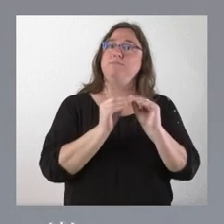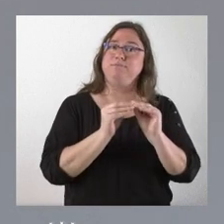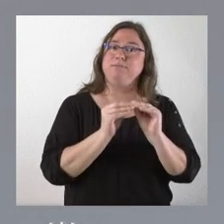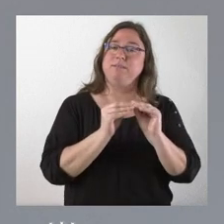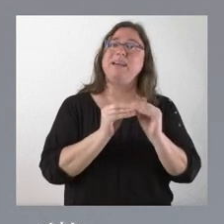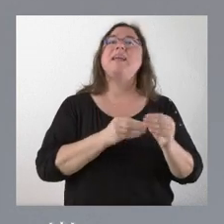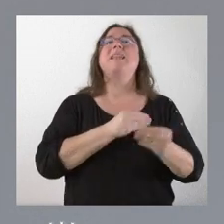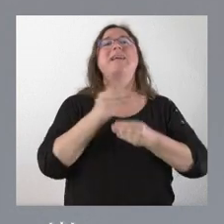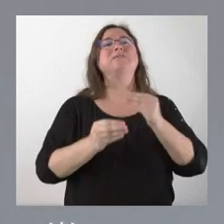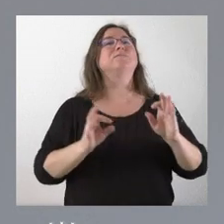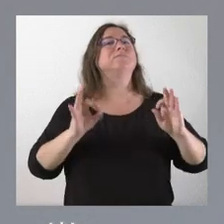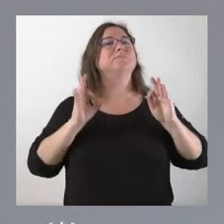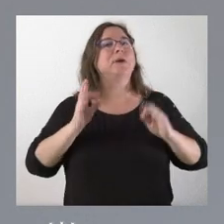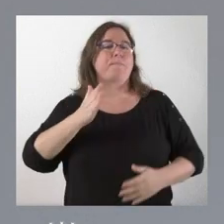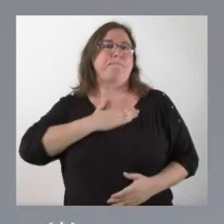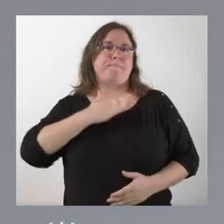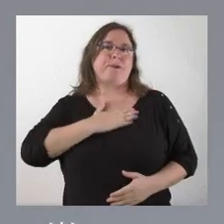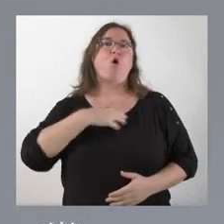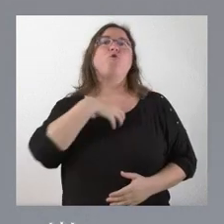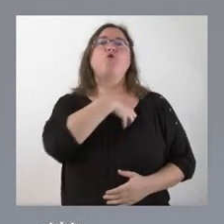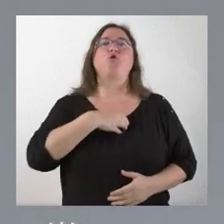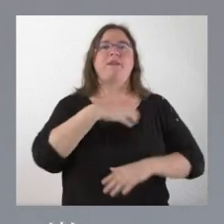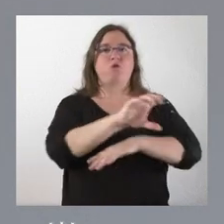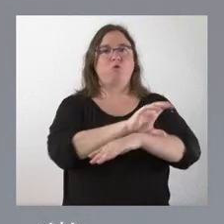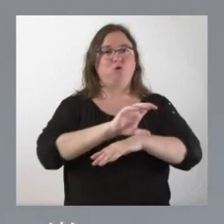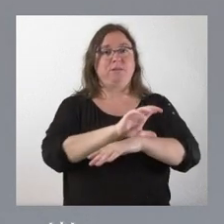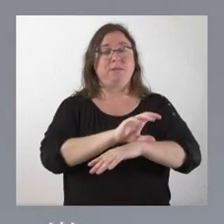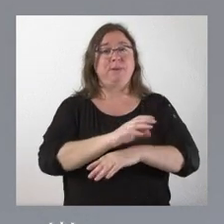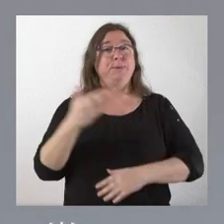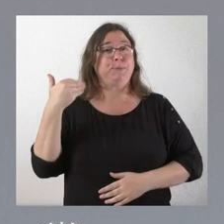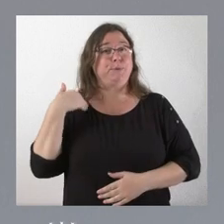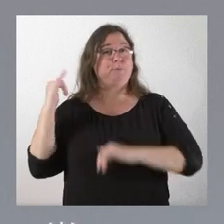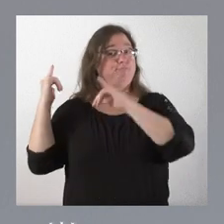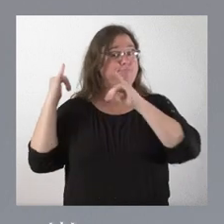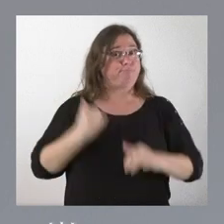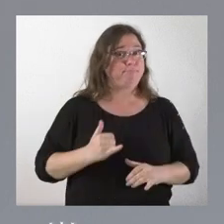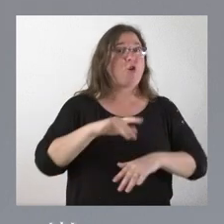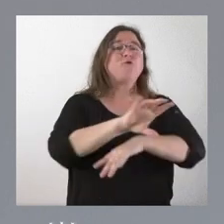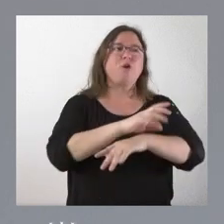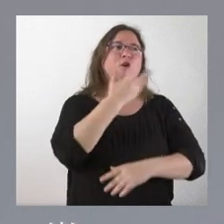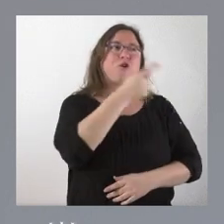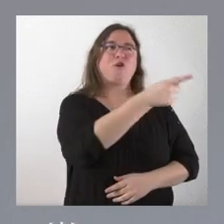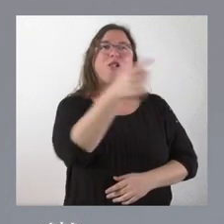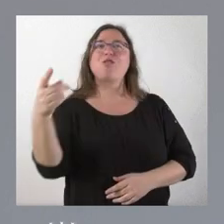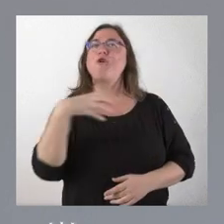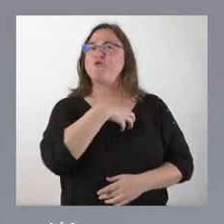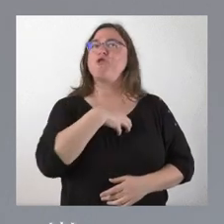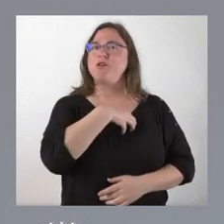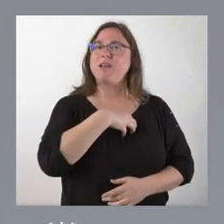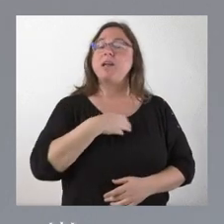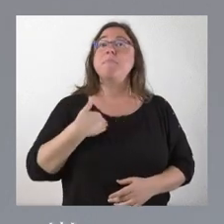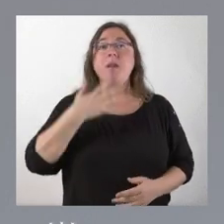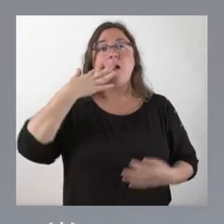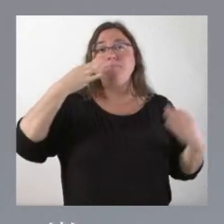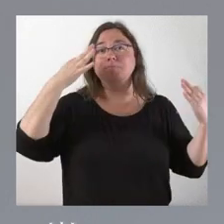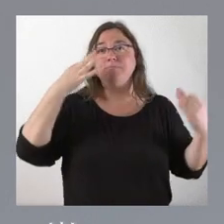la han hecho fundamentalmente nuestros funcionarios. Yo cuando llegué a la consejería conocía a muchos funcionarios, pero la verdad,